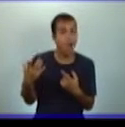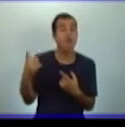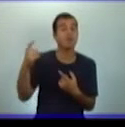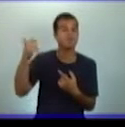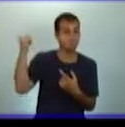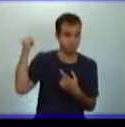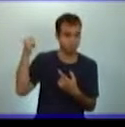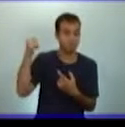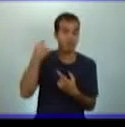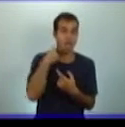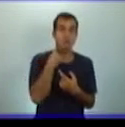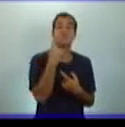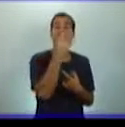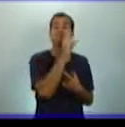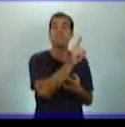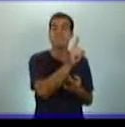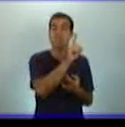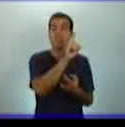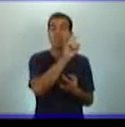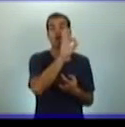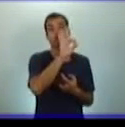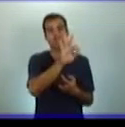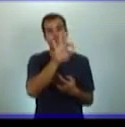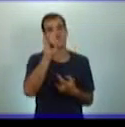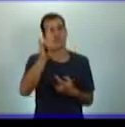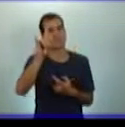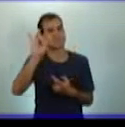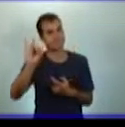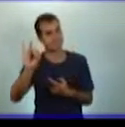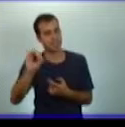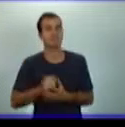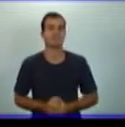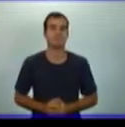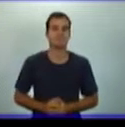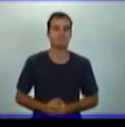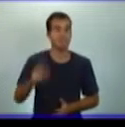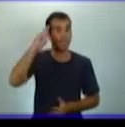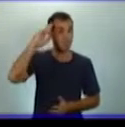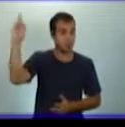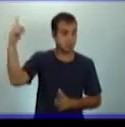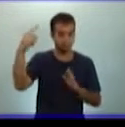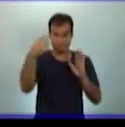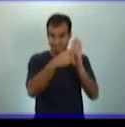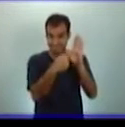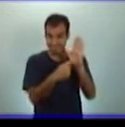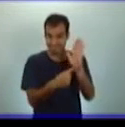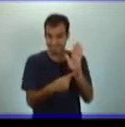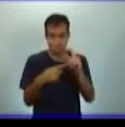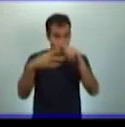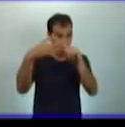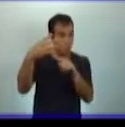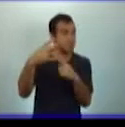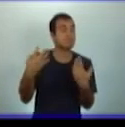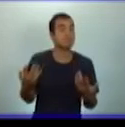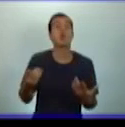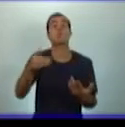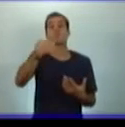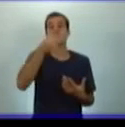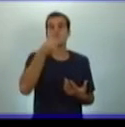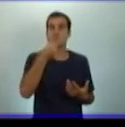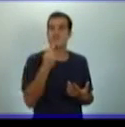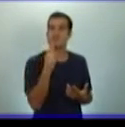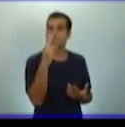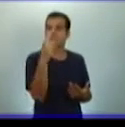1897. Te recuerdo estas constituciones porque te van a permitir responder